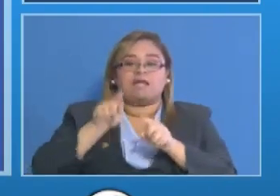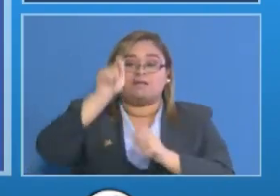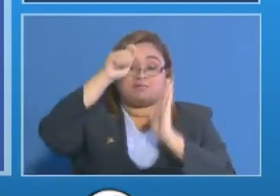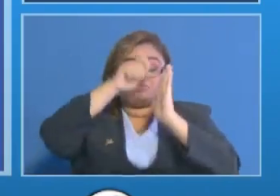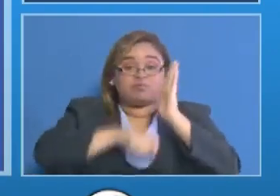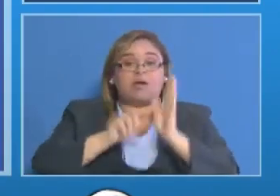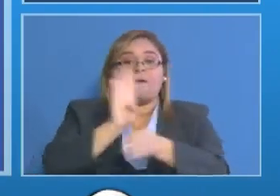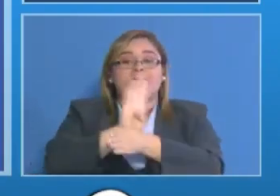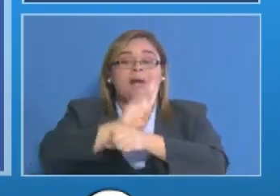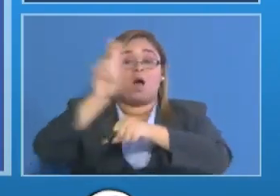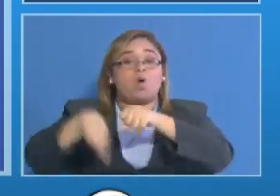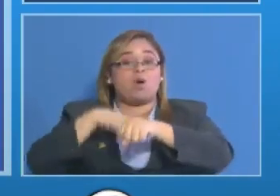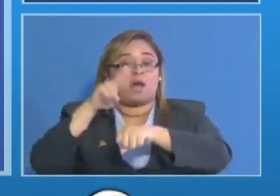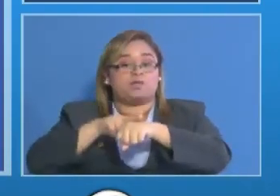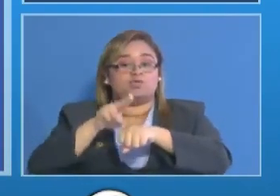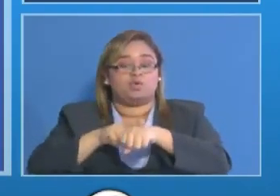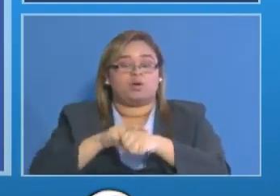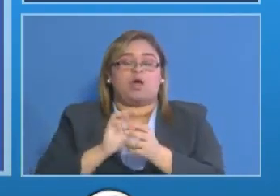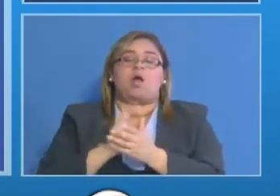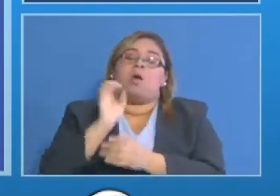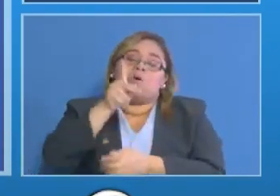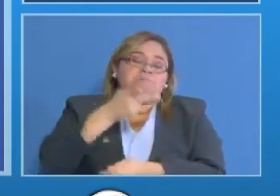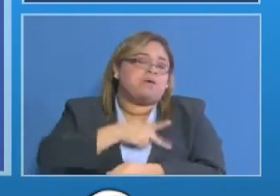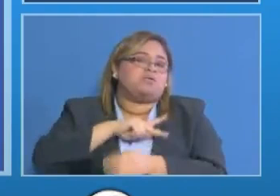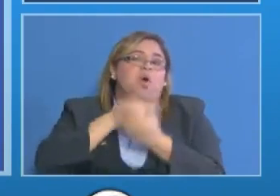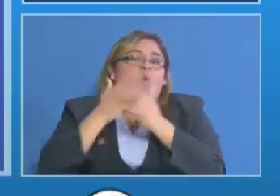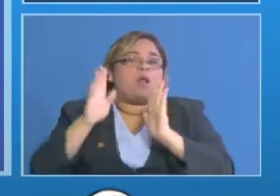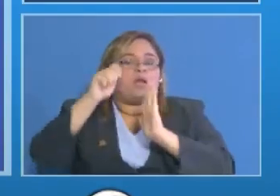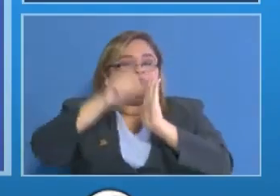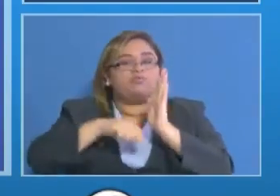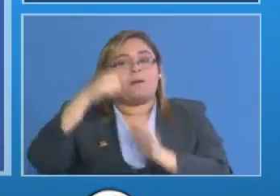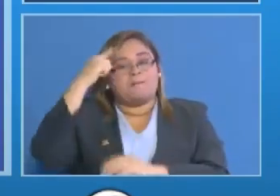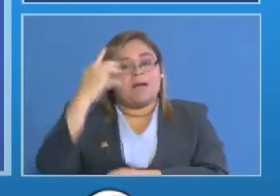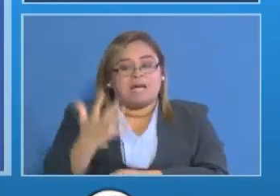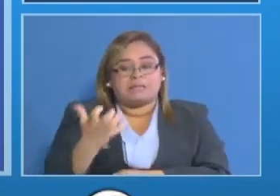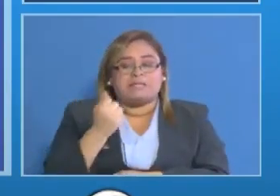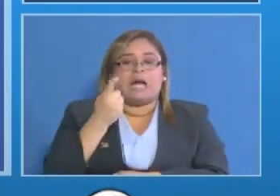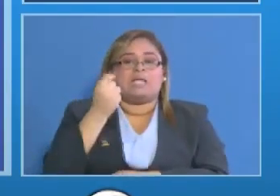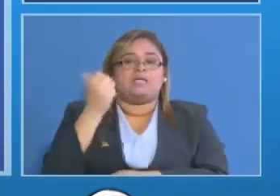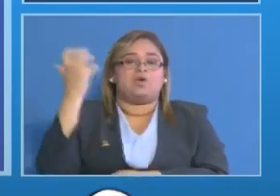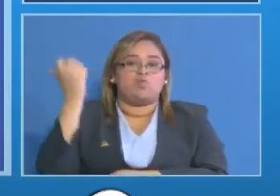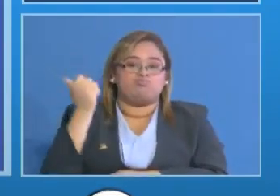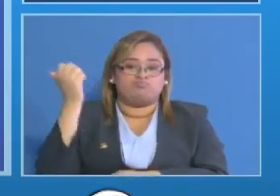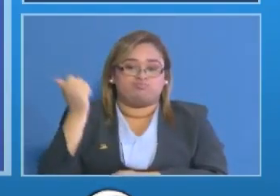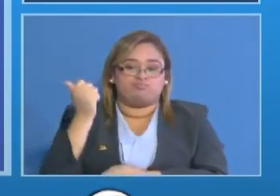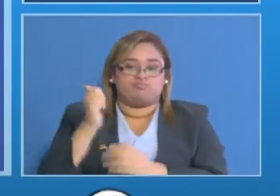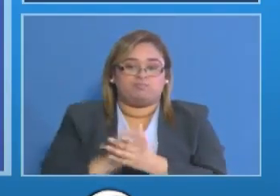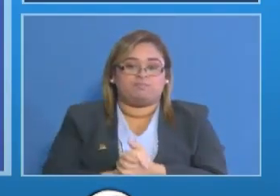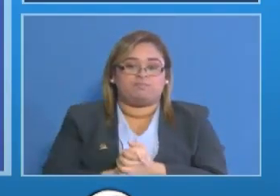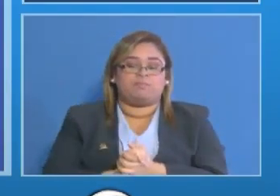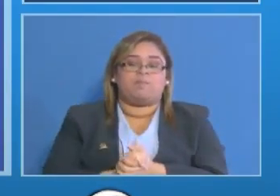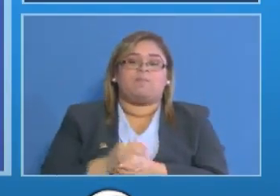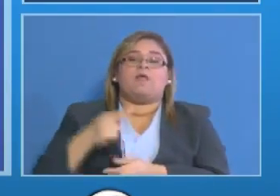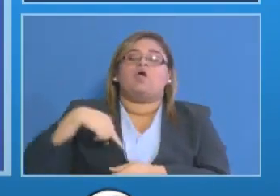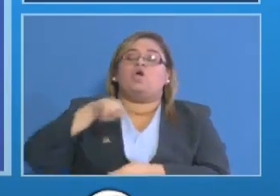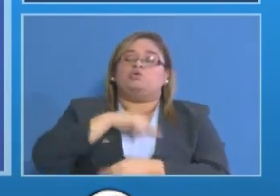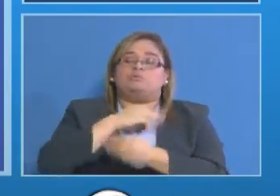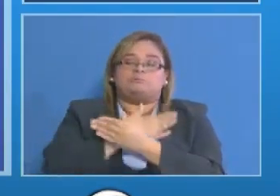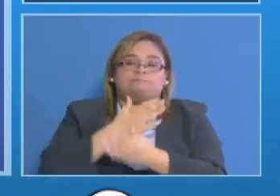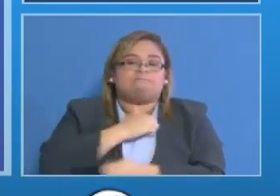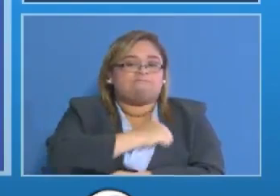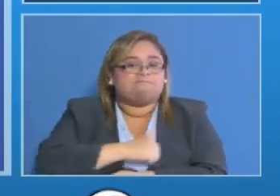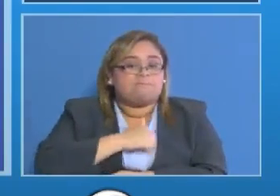del Banco Nacional o cualquier otro de su preferencia para retirar su dinero ofrecemos disculpas realmente